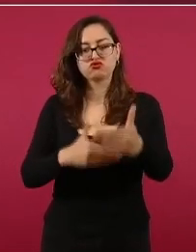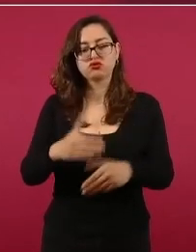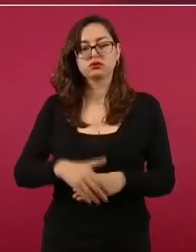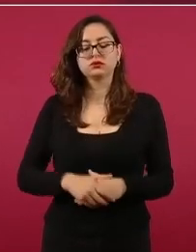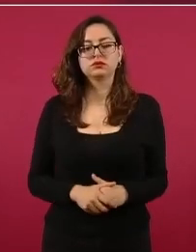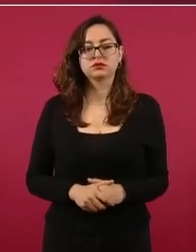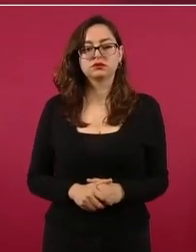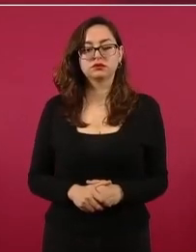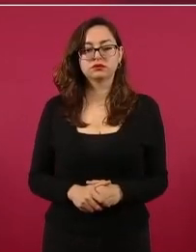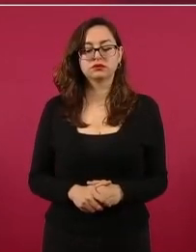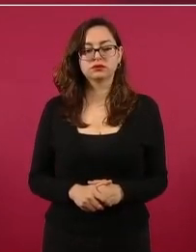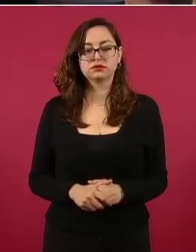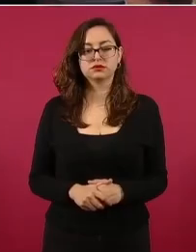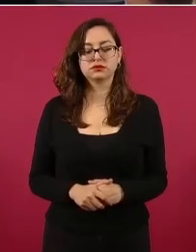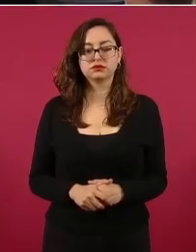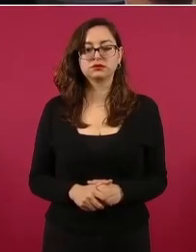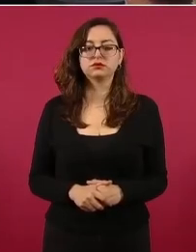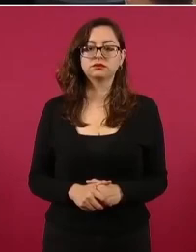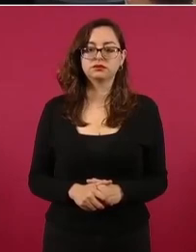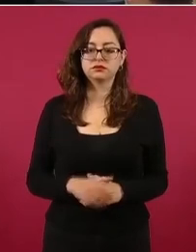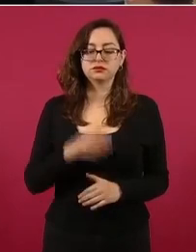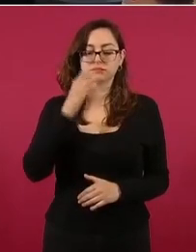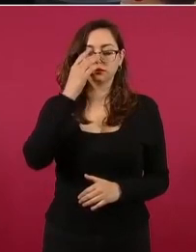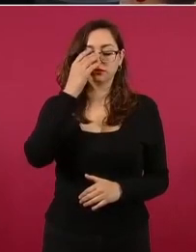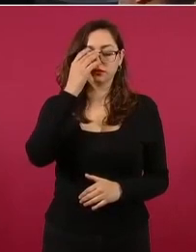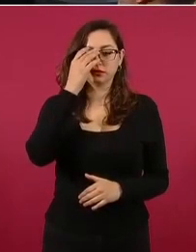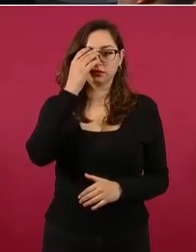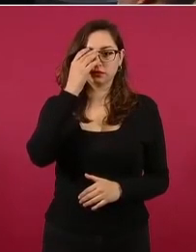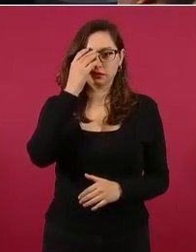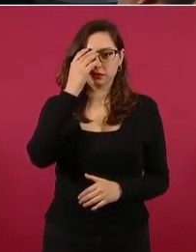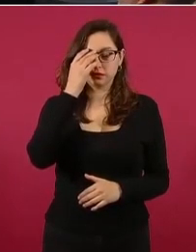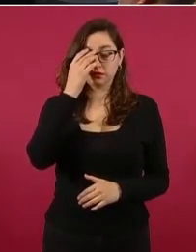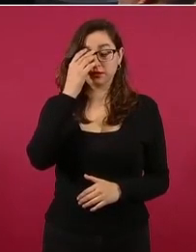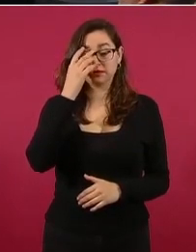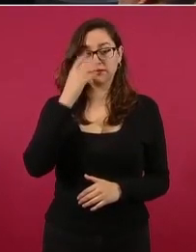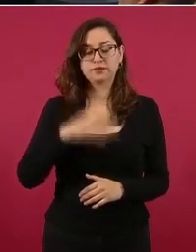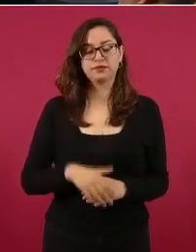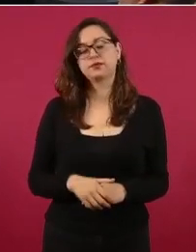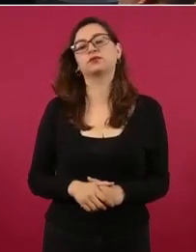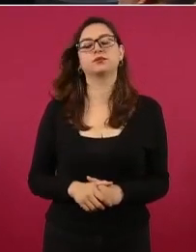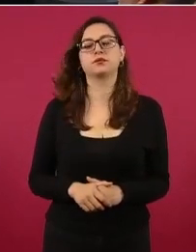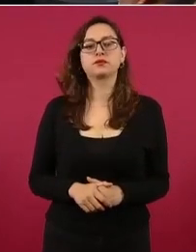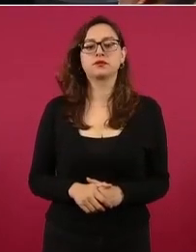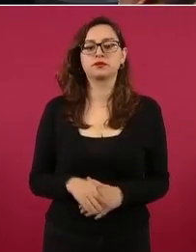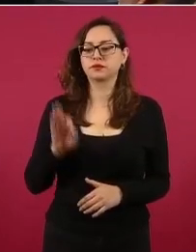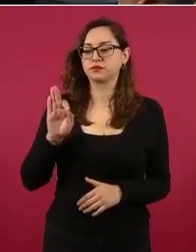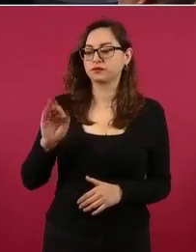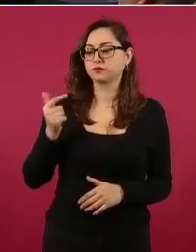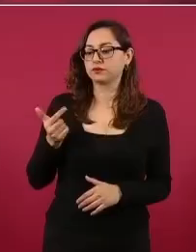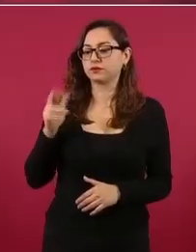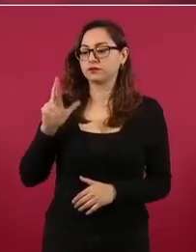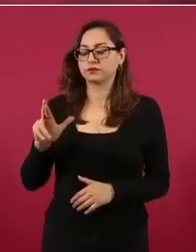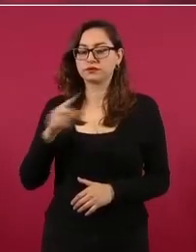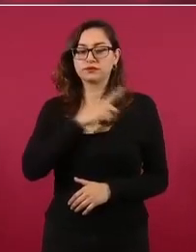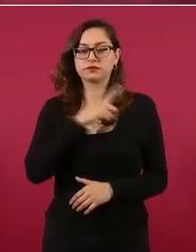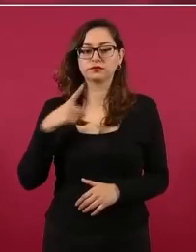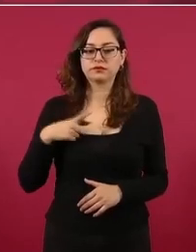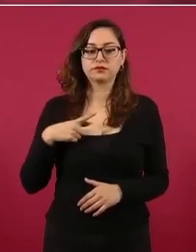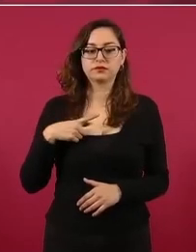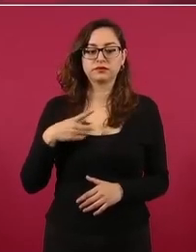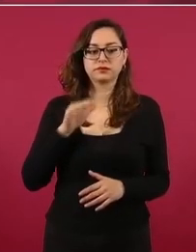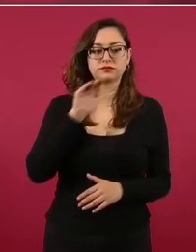se atraiga el asunto para que se diga el asunto correcto? Al momento que se atraiga, ya nada más es que entreguen